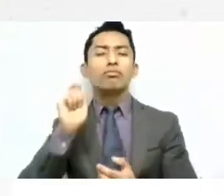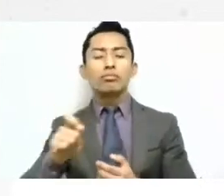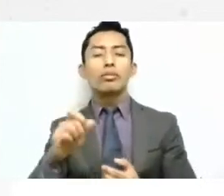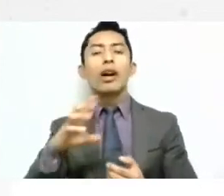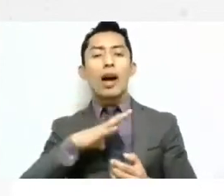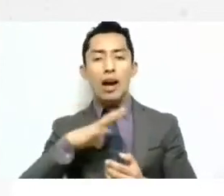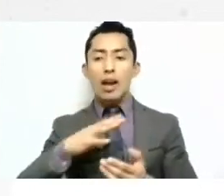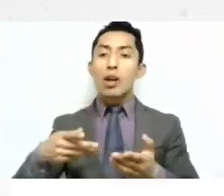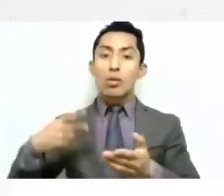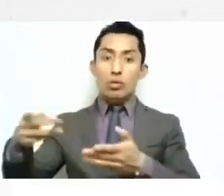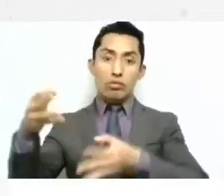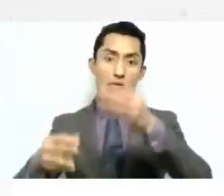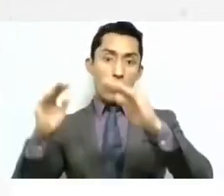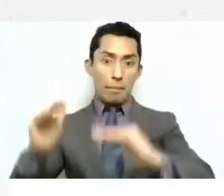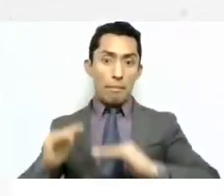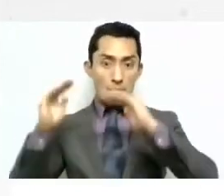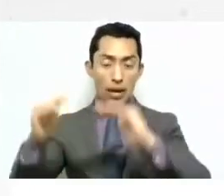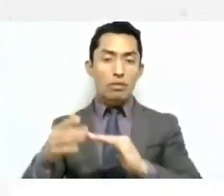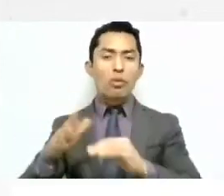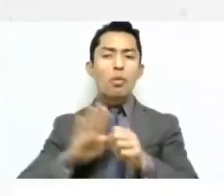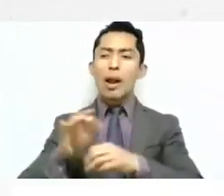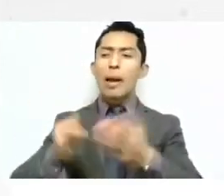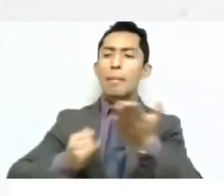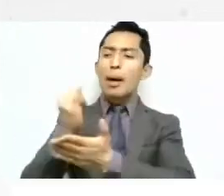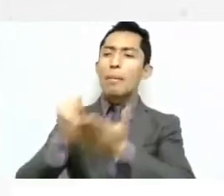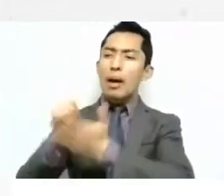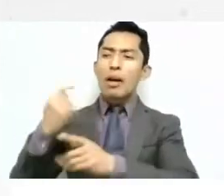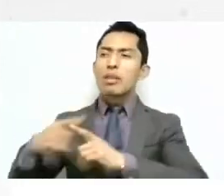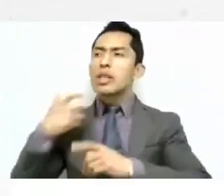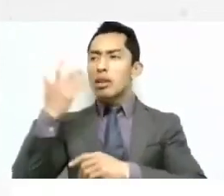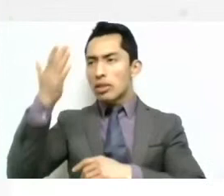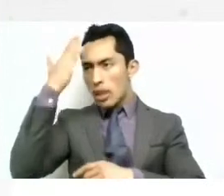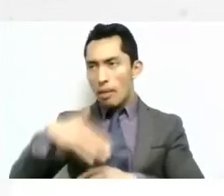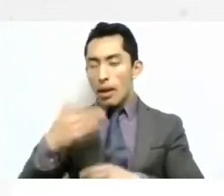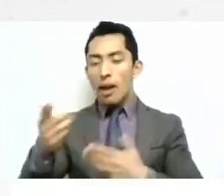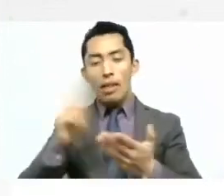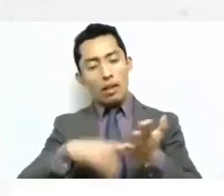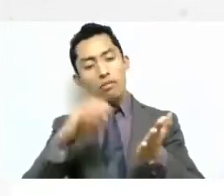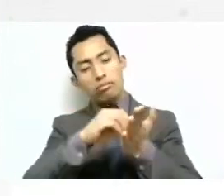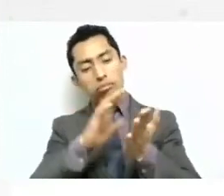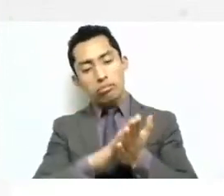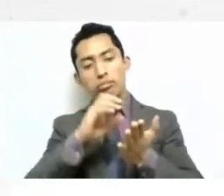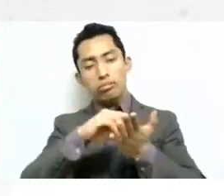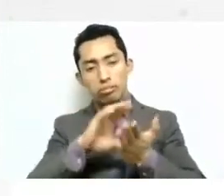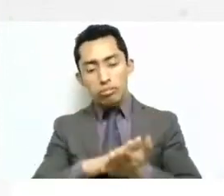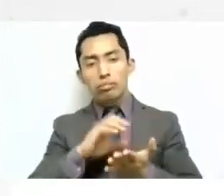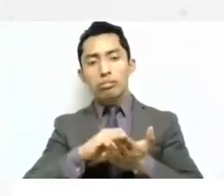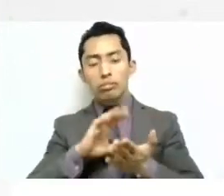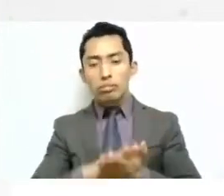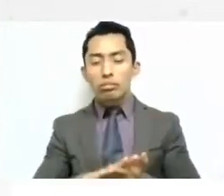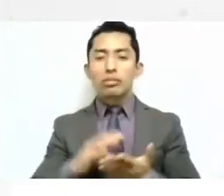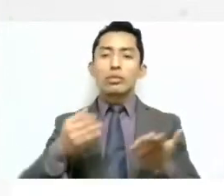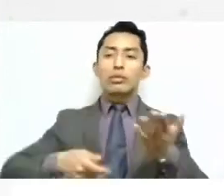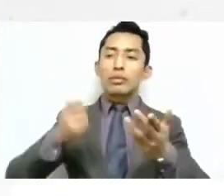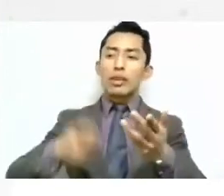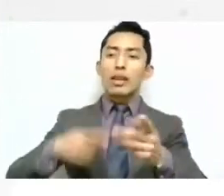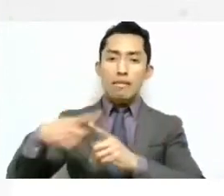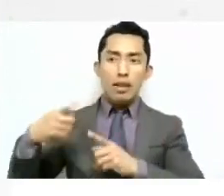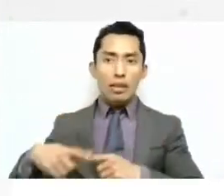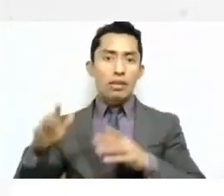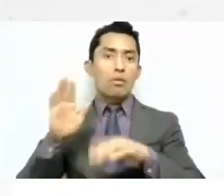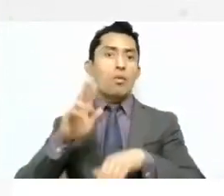decisiones de la Corte, no tanto en esta presentación tradicional de sentencias emblemáticas,